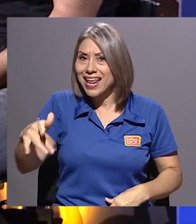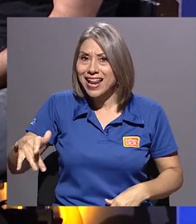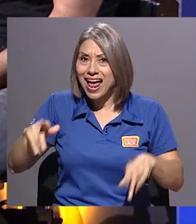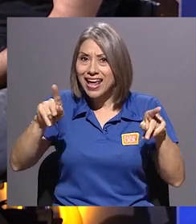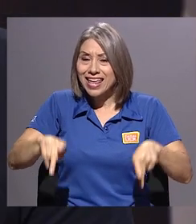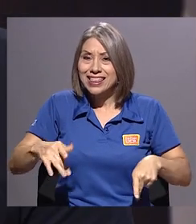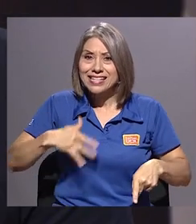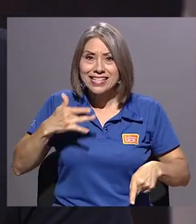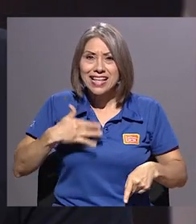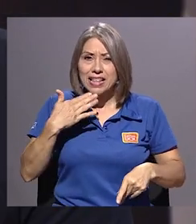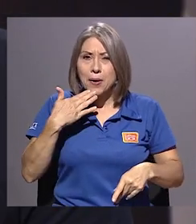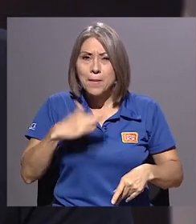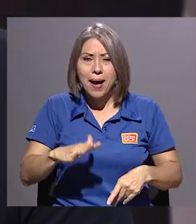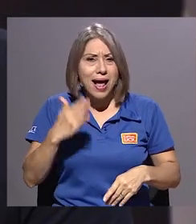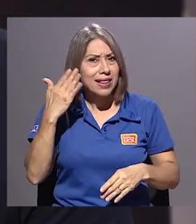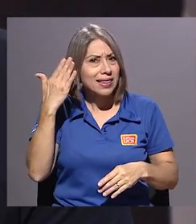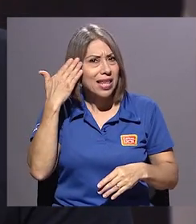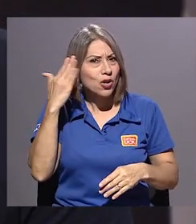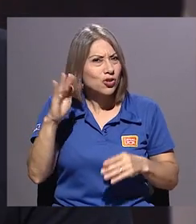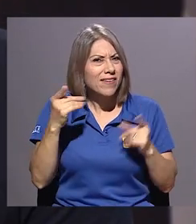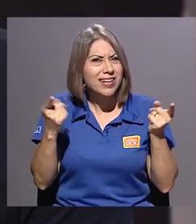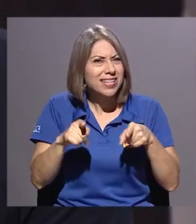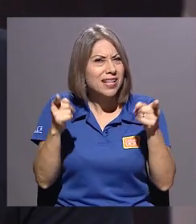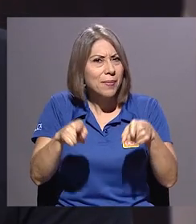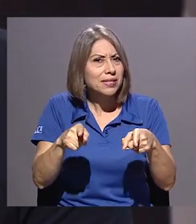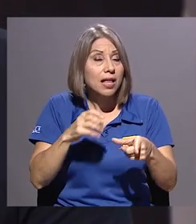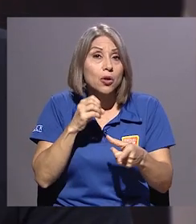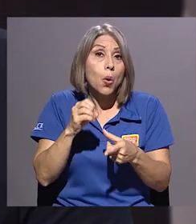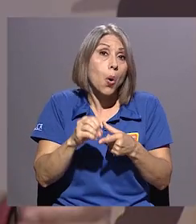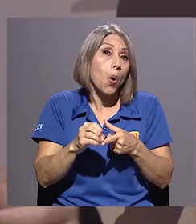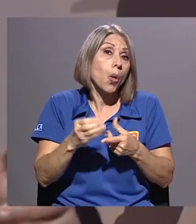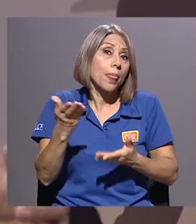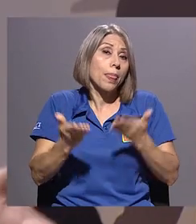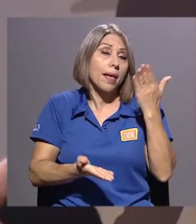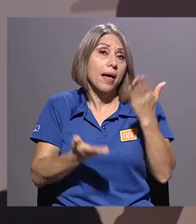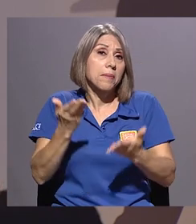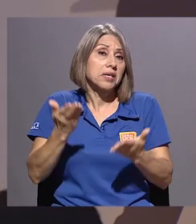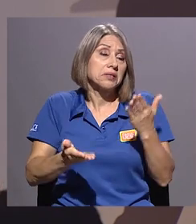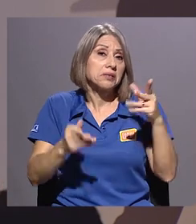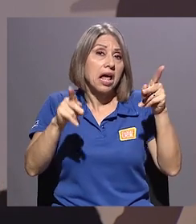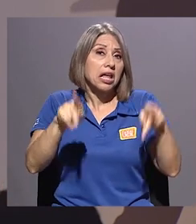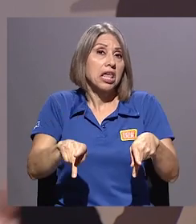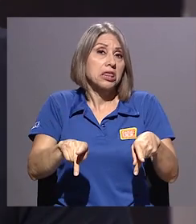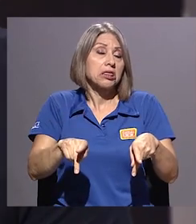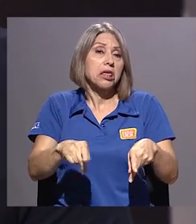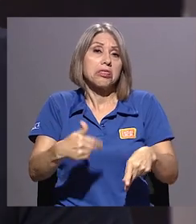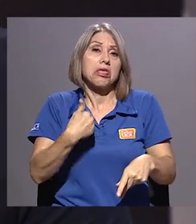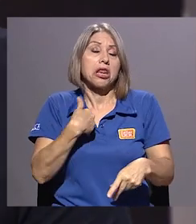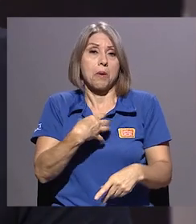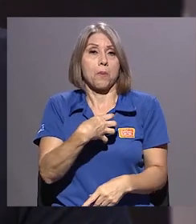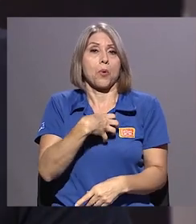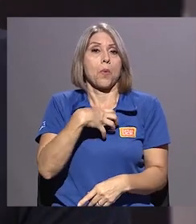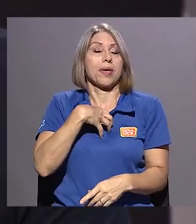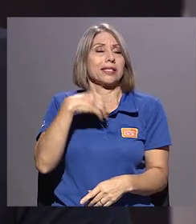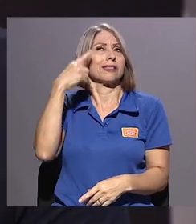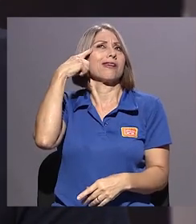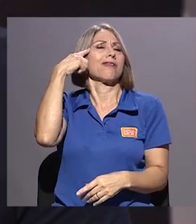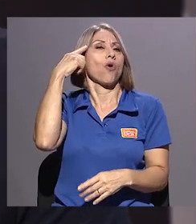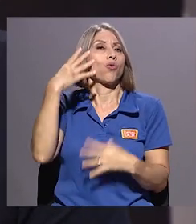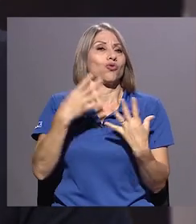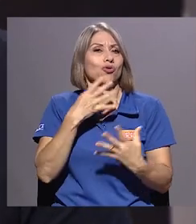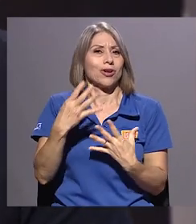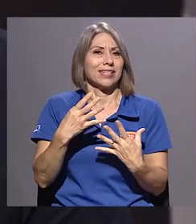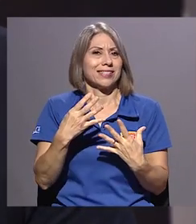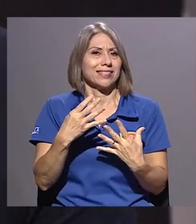qué está pasando? ¿O al final la gente puede llegar bien a sus propias conclusiones? Digo, a partir de lo que te han dicho.